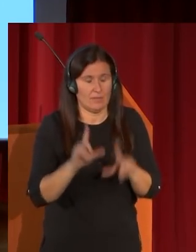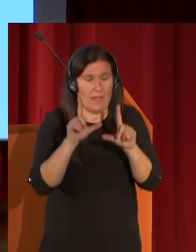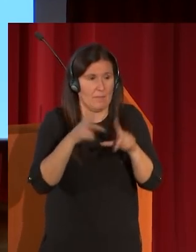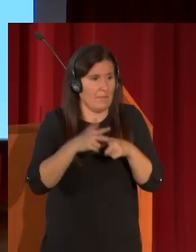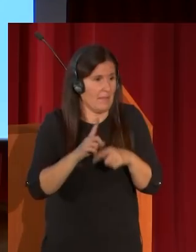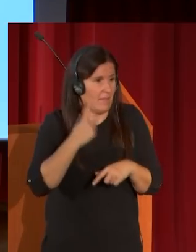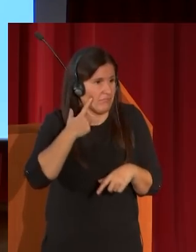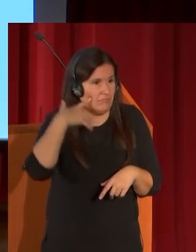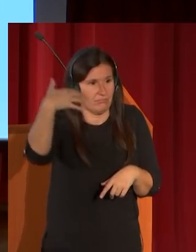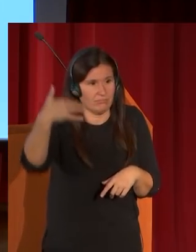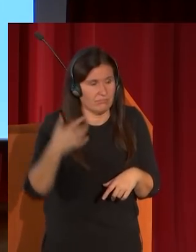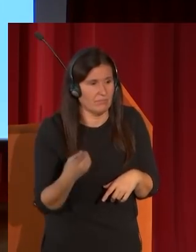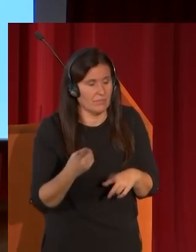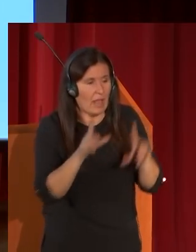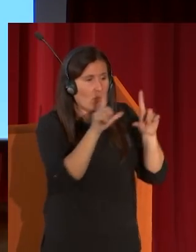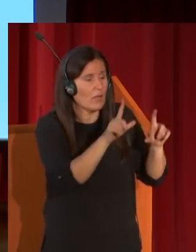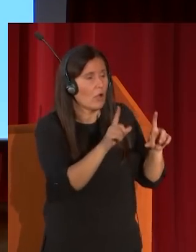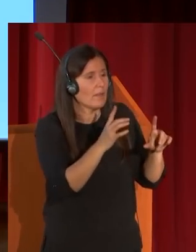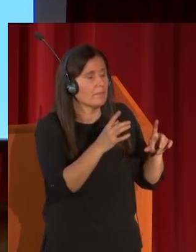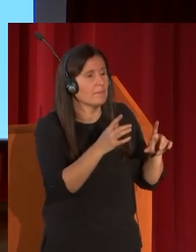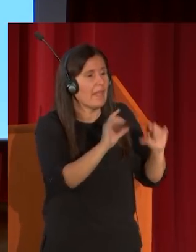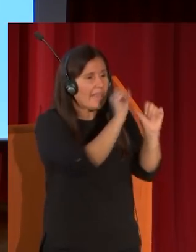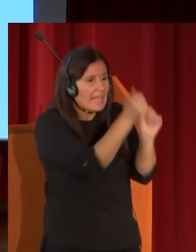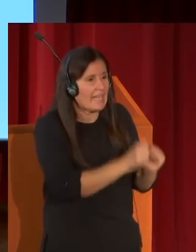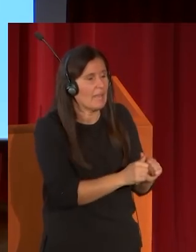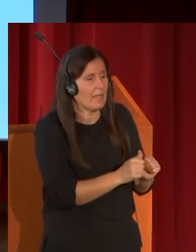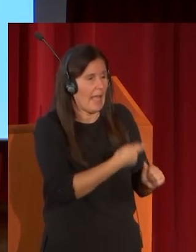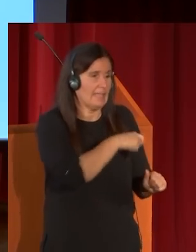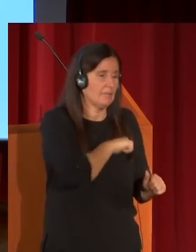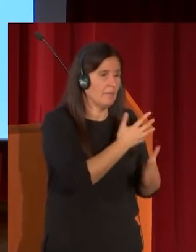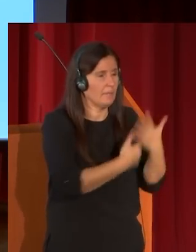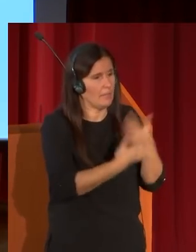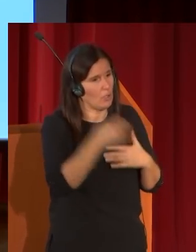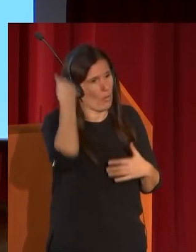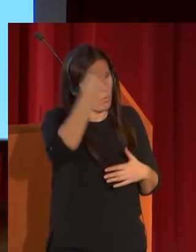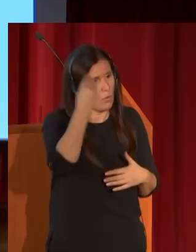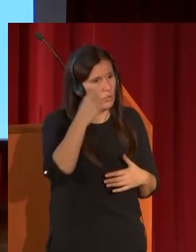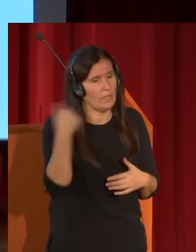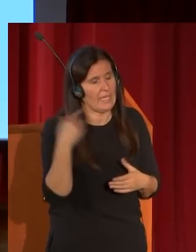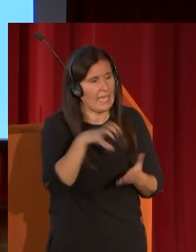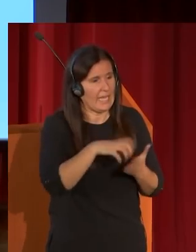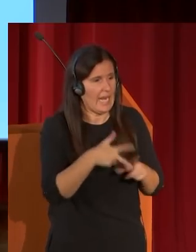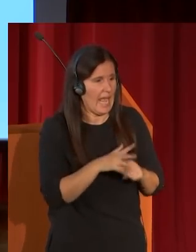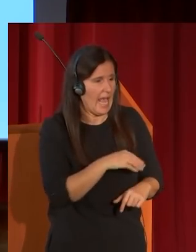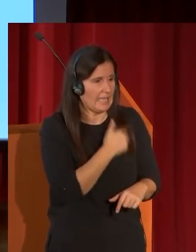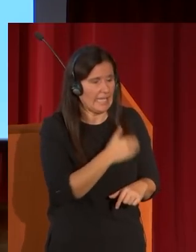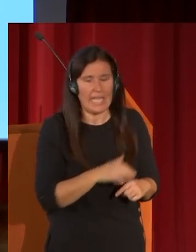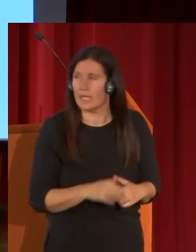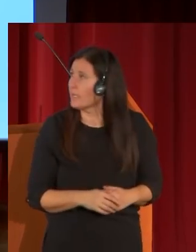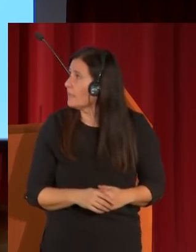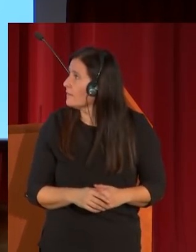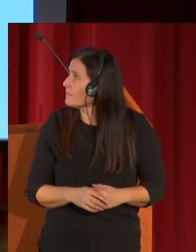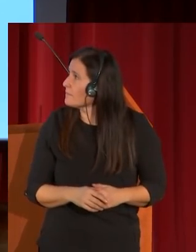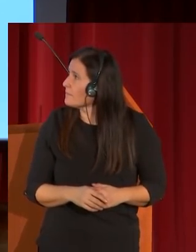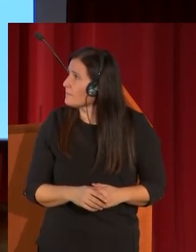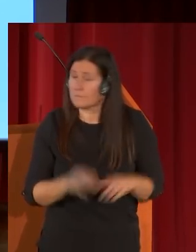azulejo de cerámica hispano-musulmana que tenemos en el atelier está tomado está